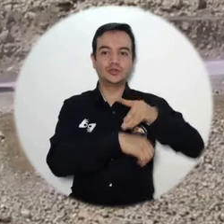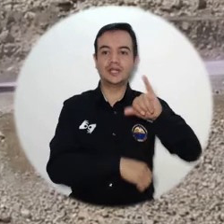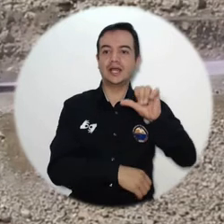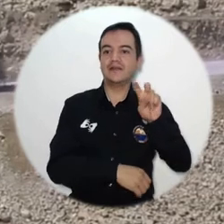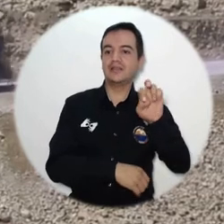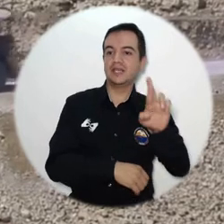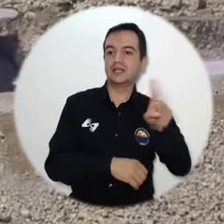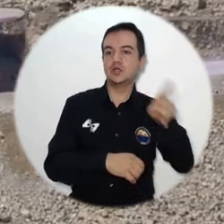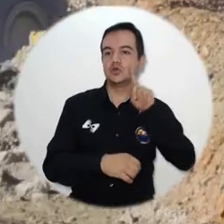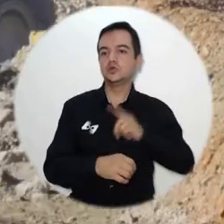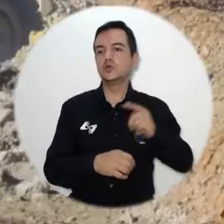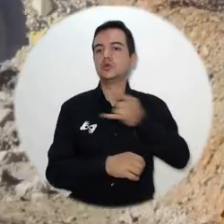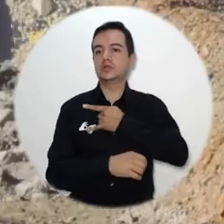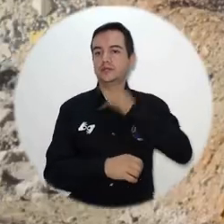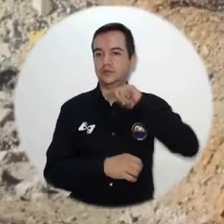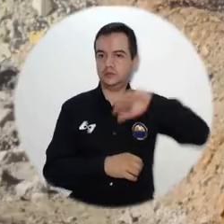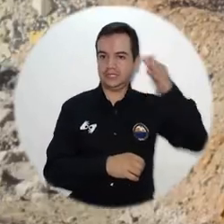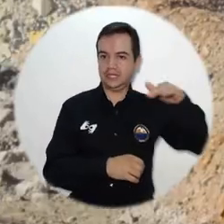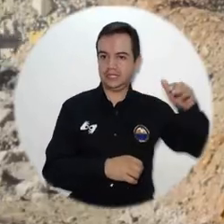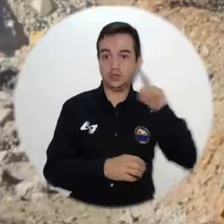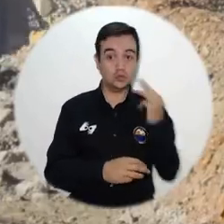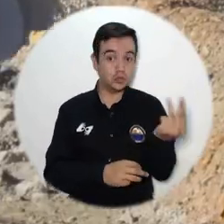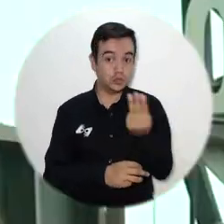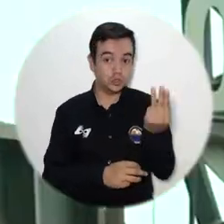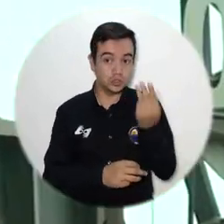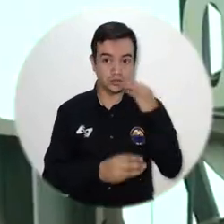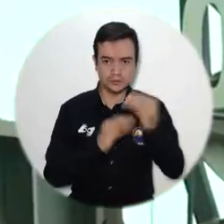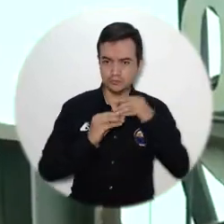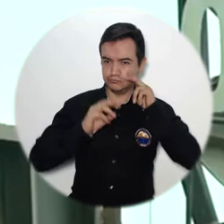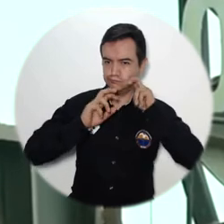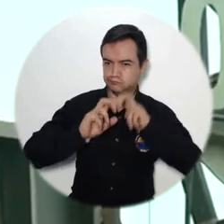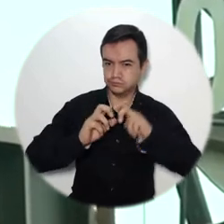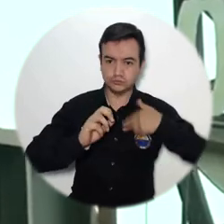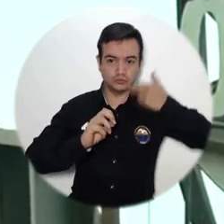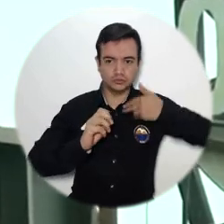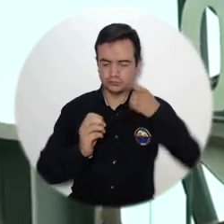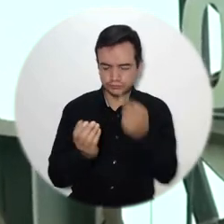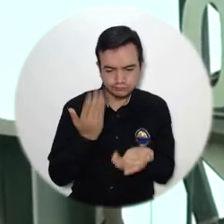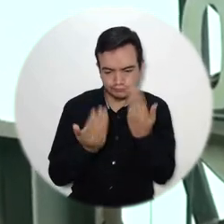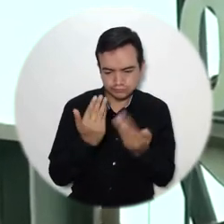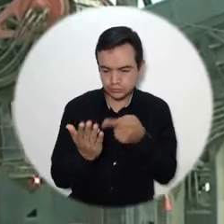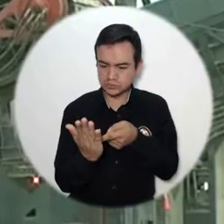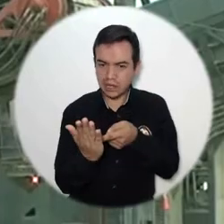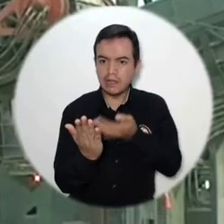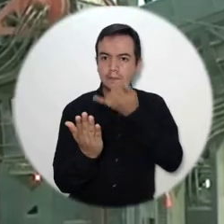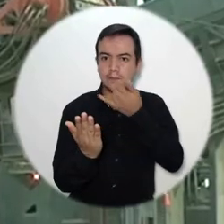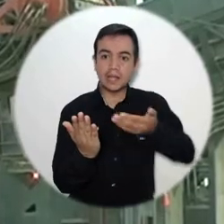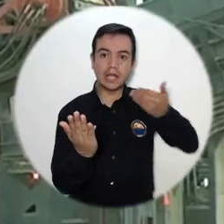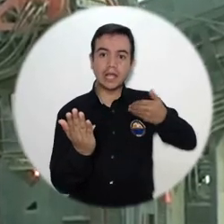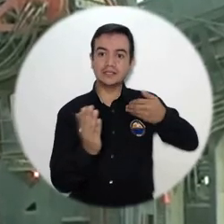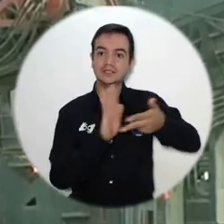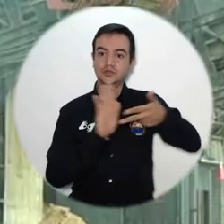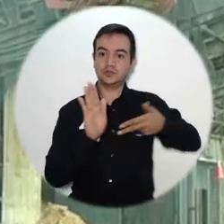de los Andes, quienes en un trabajo colaborativo al revisar los antecedentes encontraron que los cambios en la constitución desde el 2001